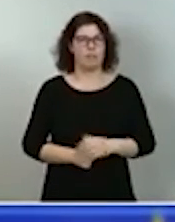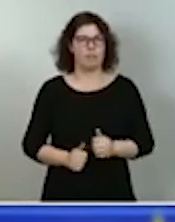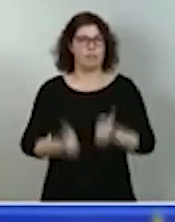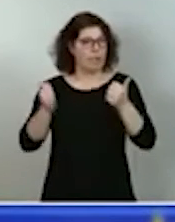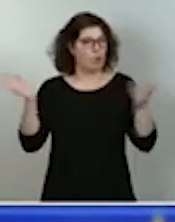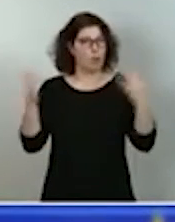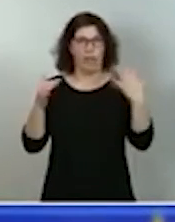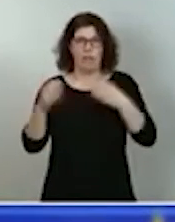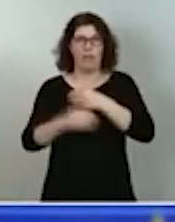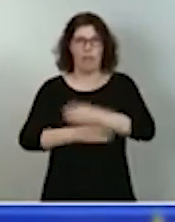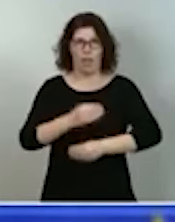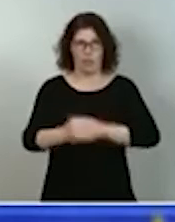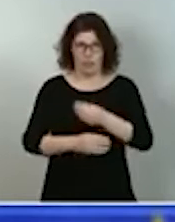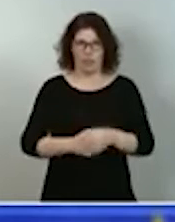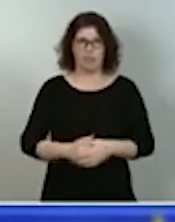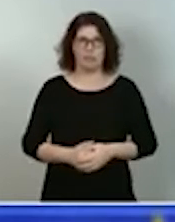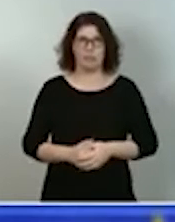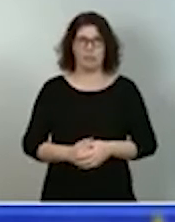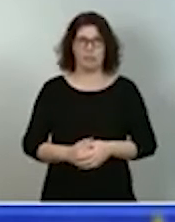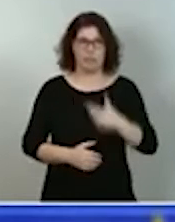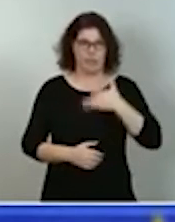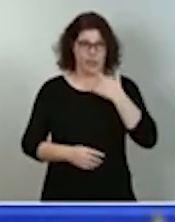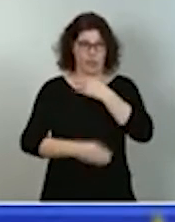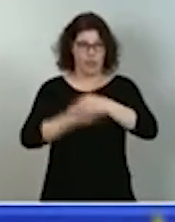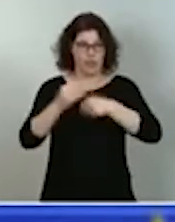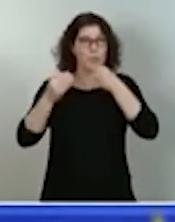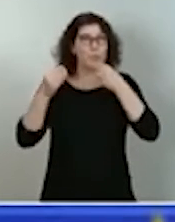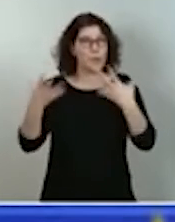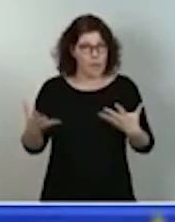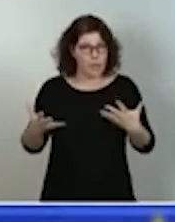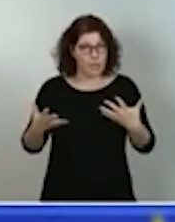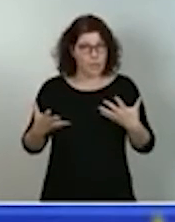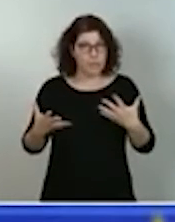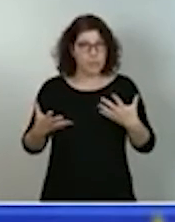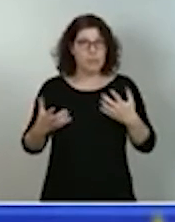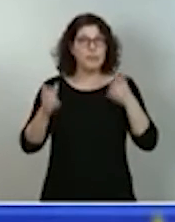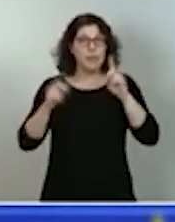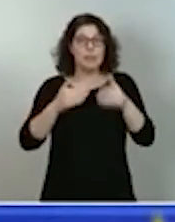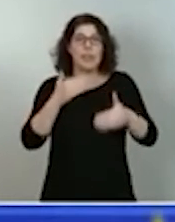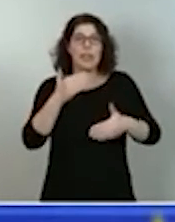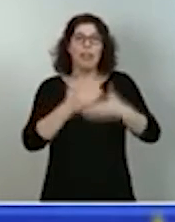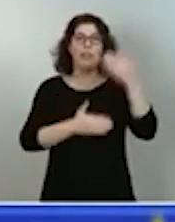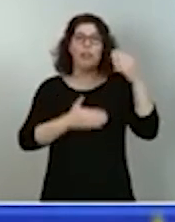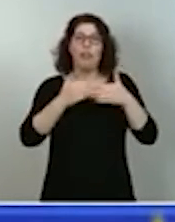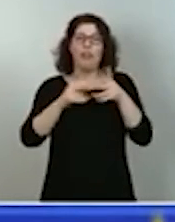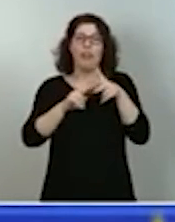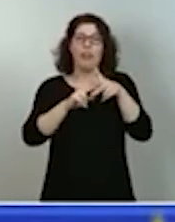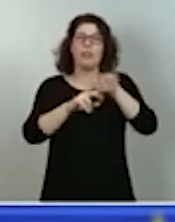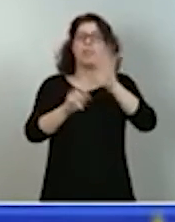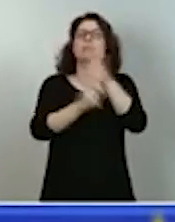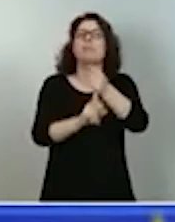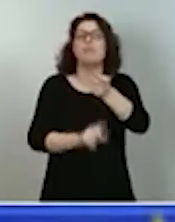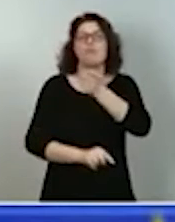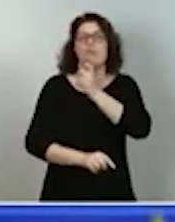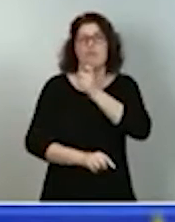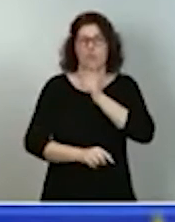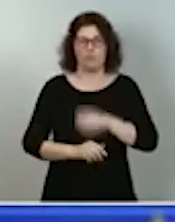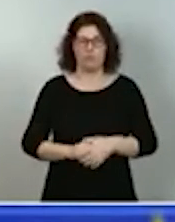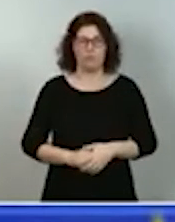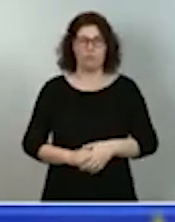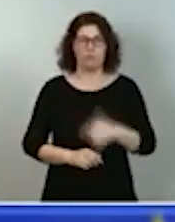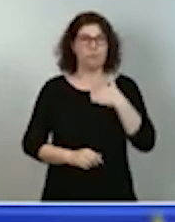Se trata de hacerlo bien y de innovar también en los instrumentos de cómo alcanzarlo. Creo que puede haber un amplio